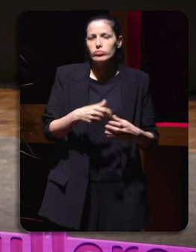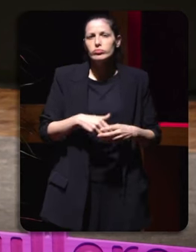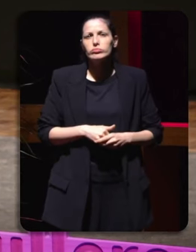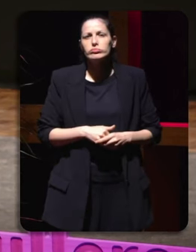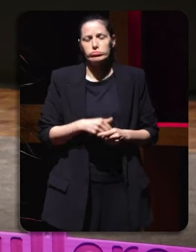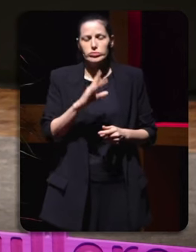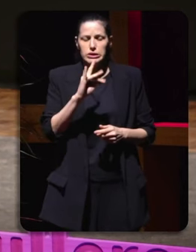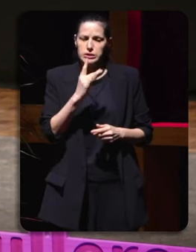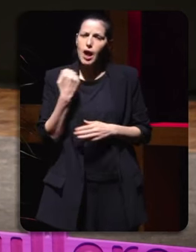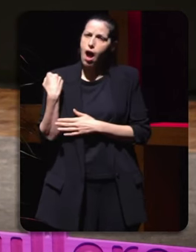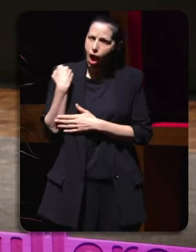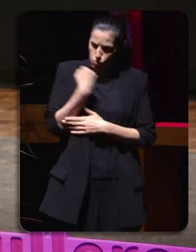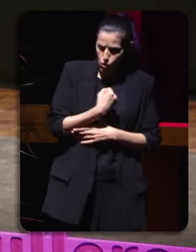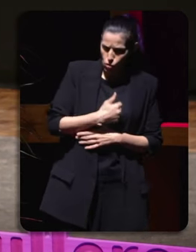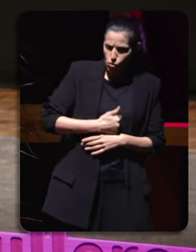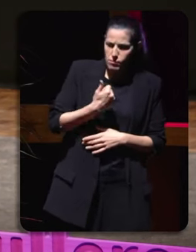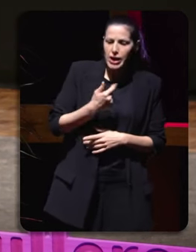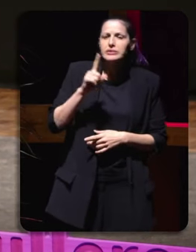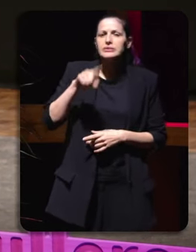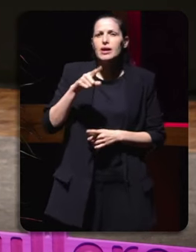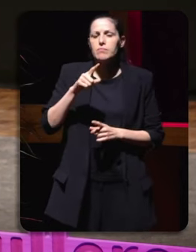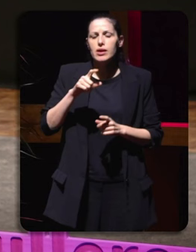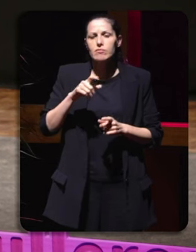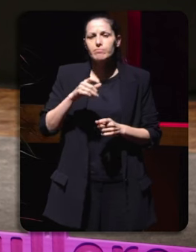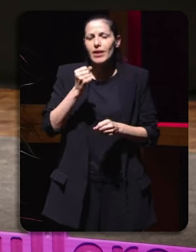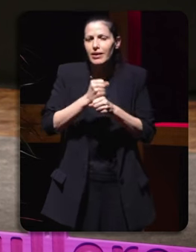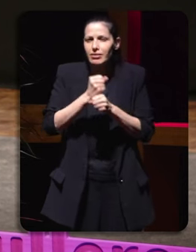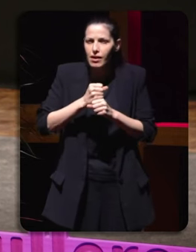respaldo senón digamos que se crea outro ambiente nas redaccións